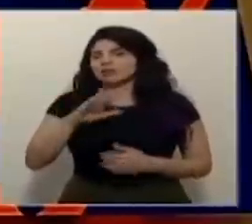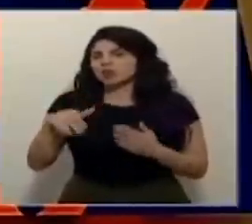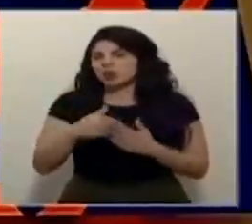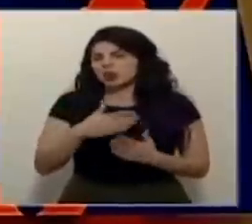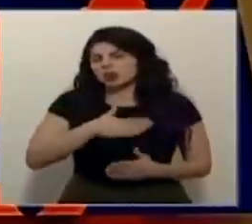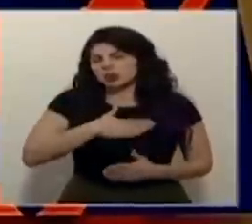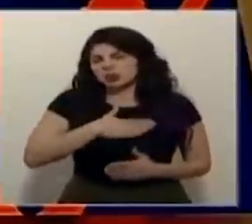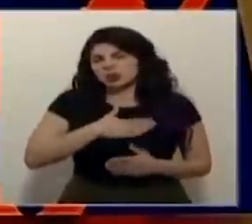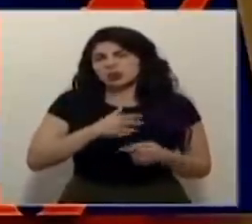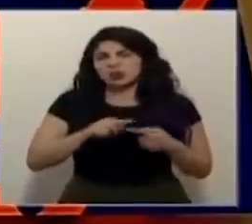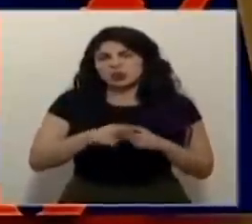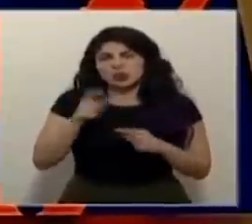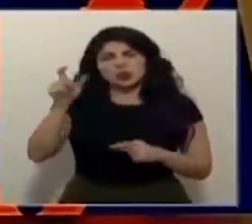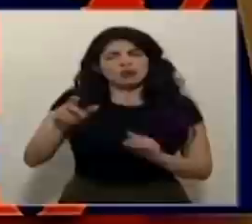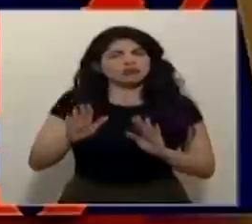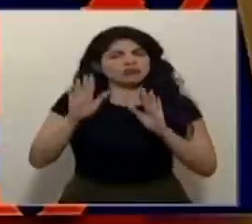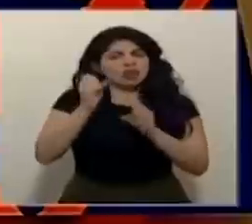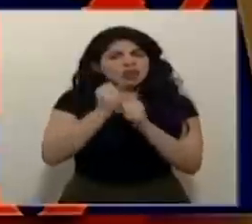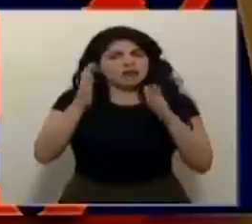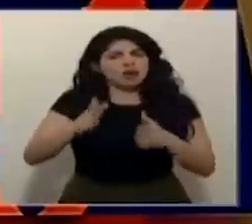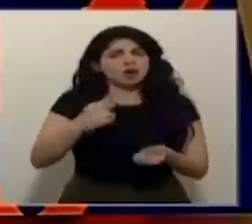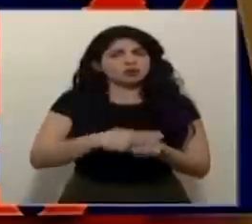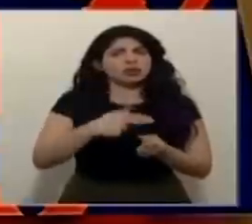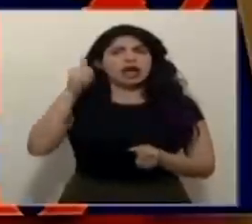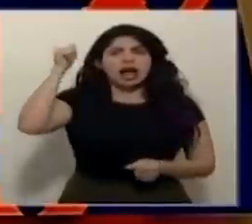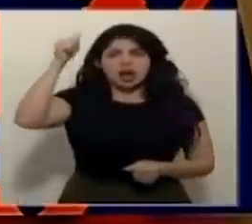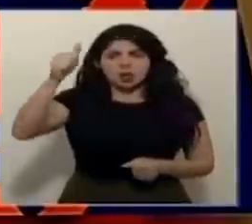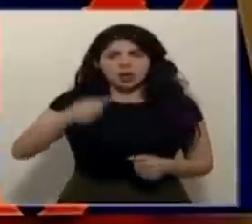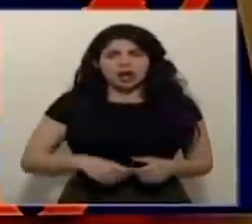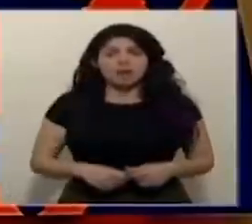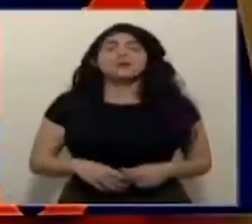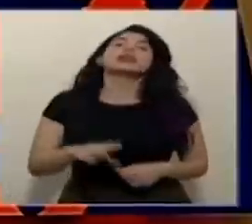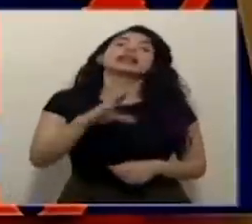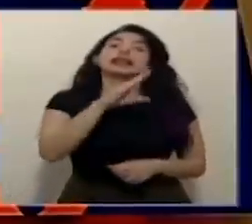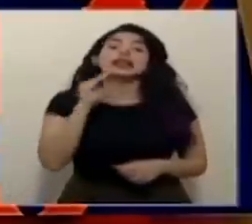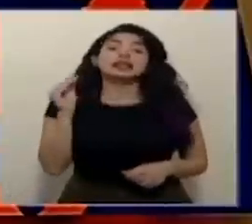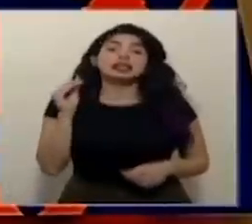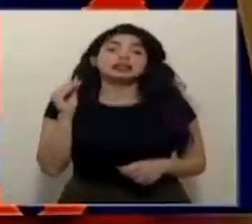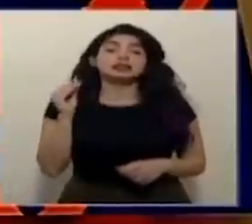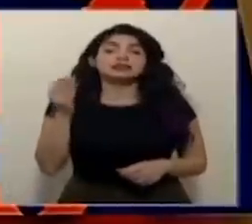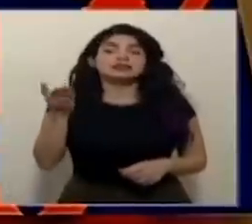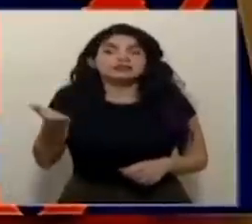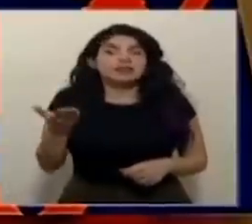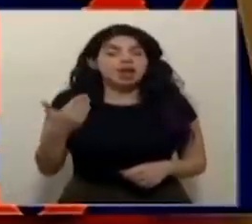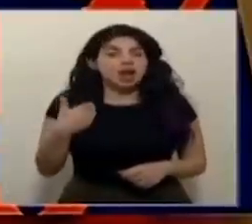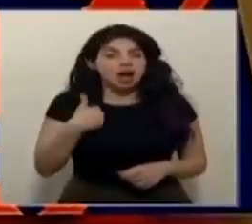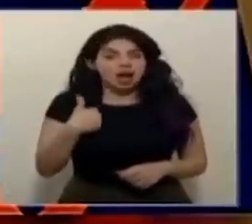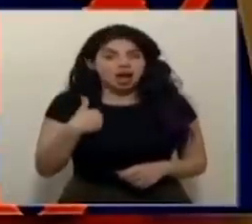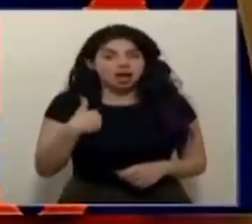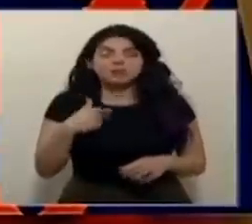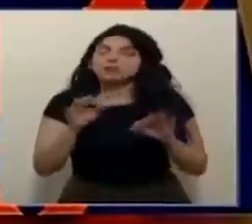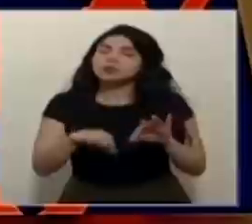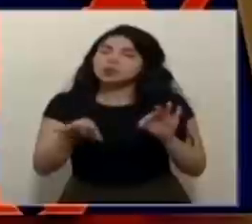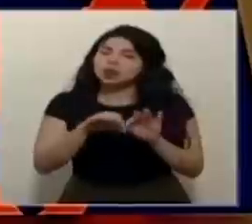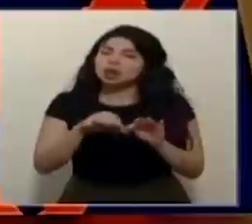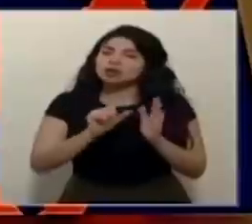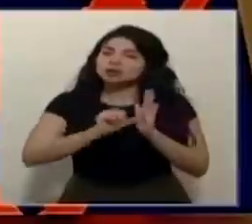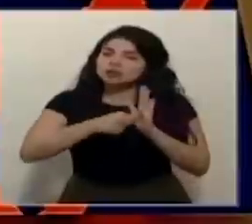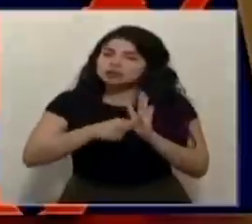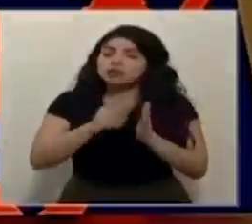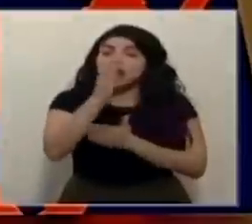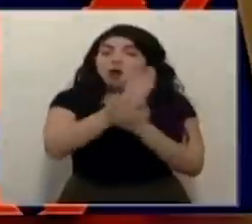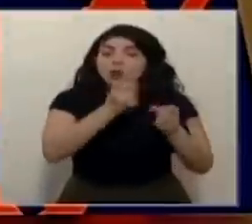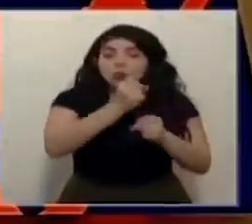un excelente funcionario del hospital de alajuela y aquí hay es importante recalcar que hay